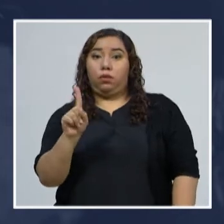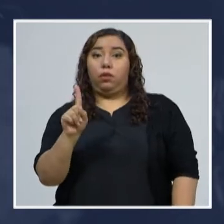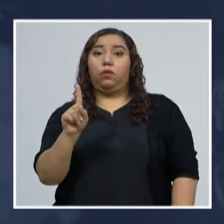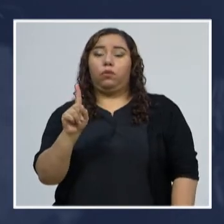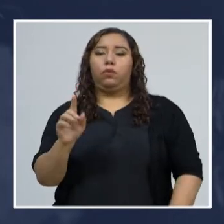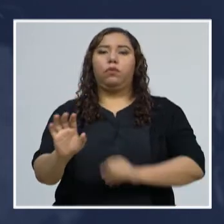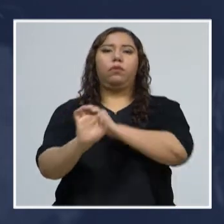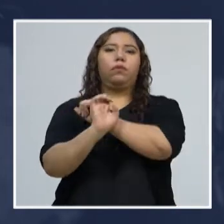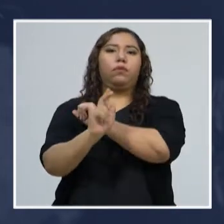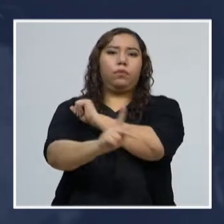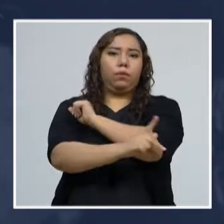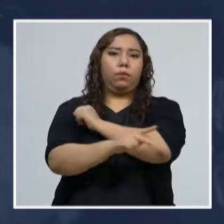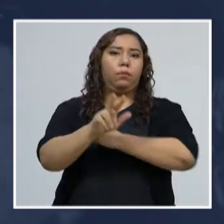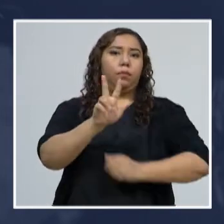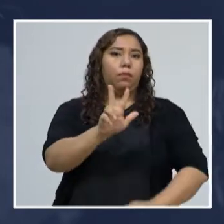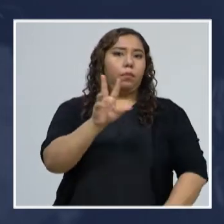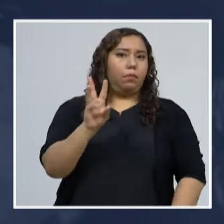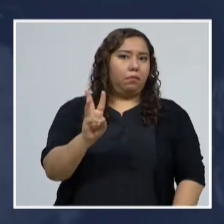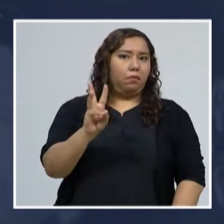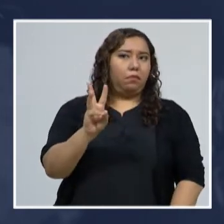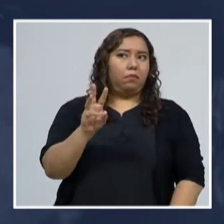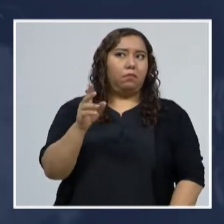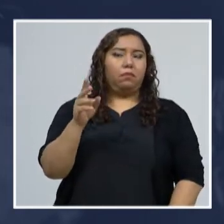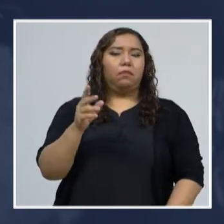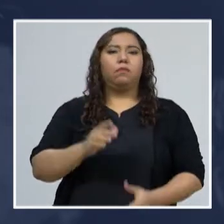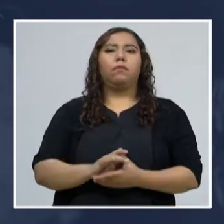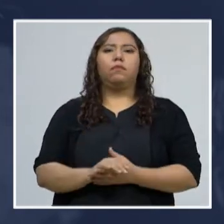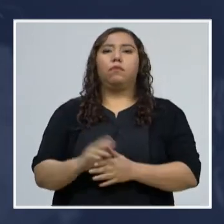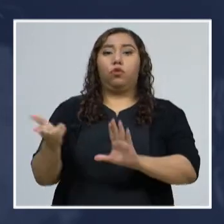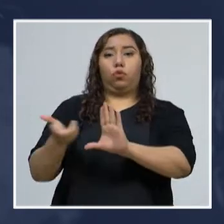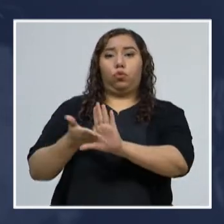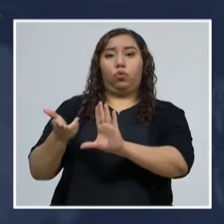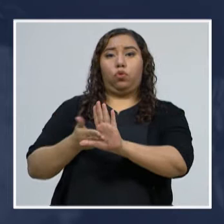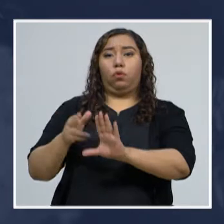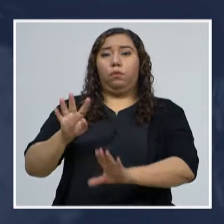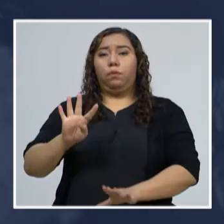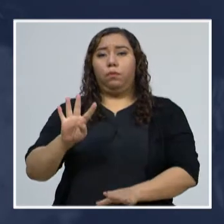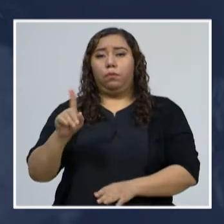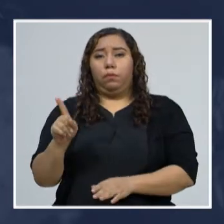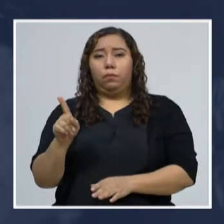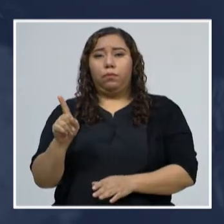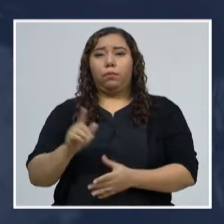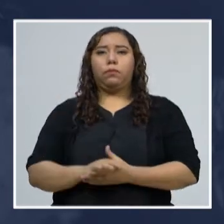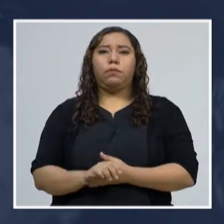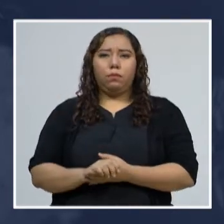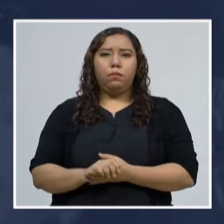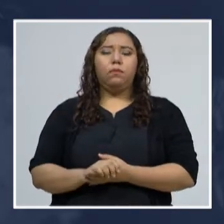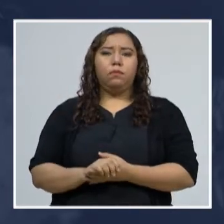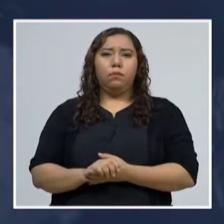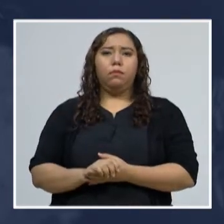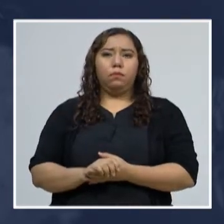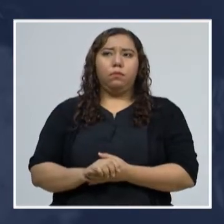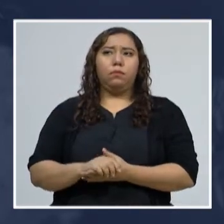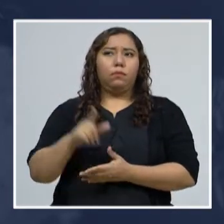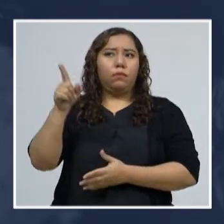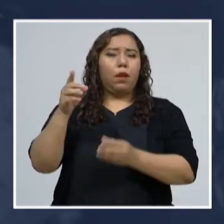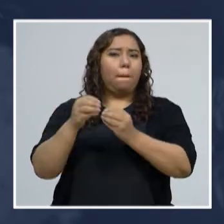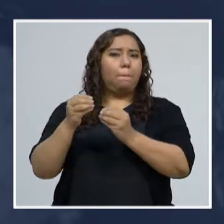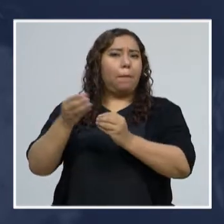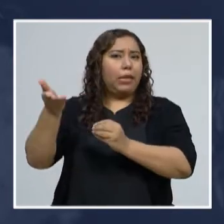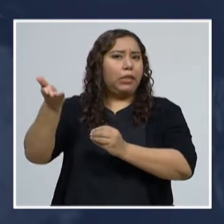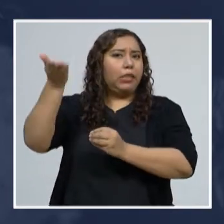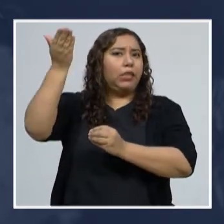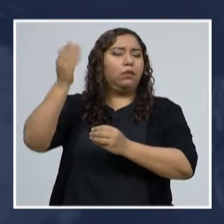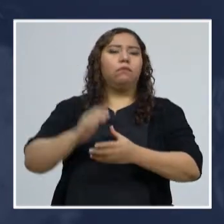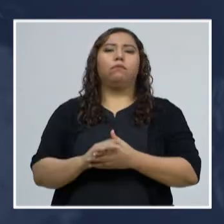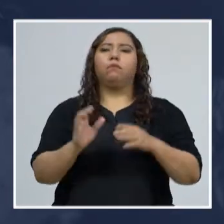el Paraíso con 36. Son los departamentos, junto con Choluteca 41, son los departamentos que registran el mayor número de casos. Y vemos a